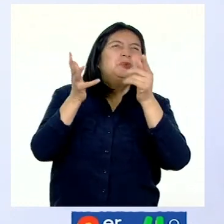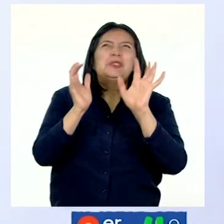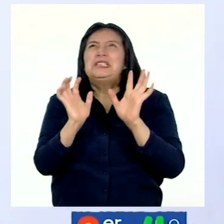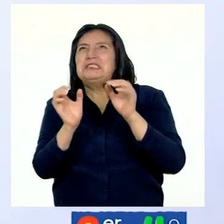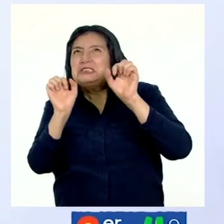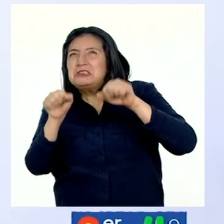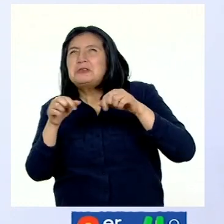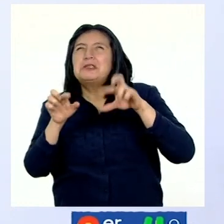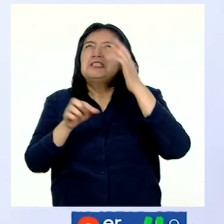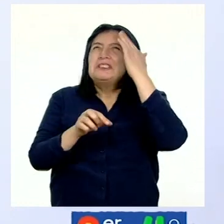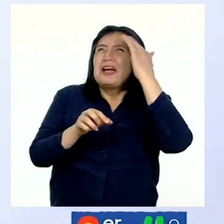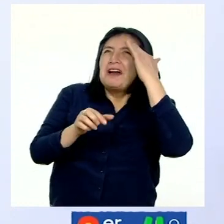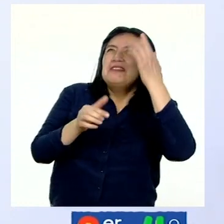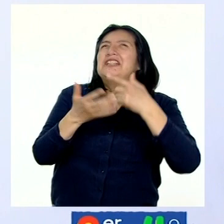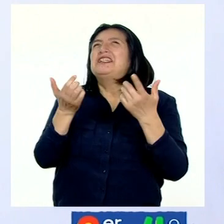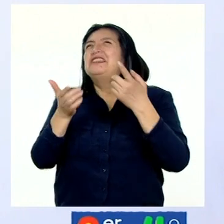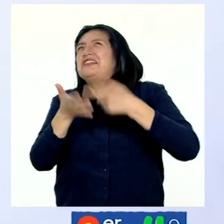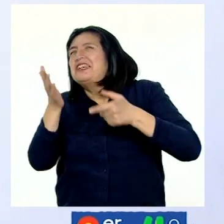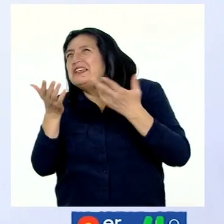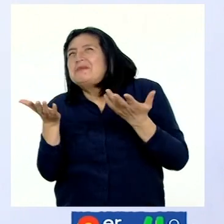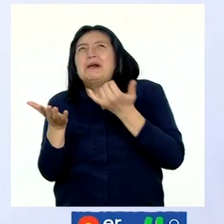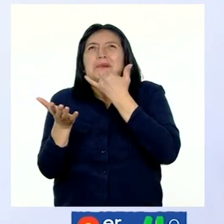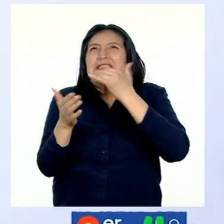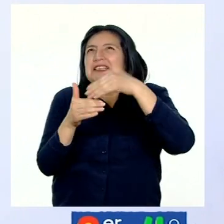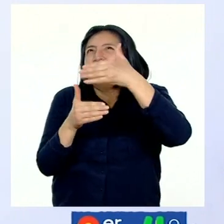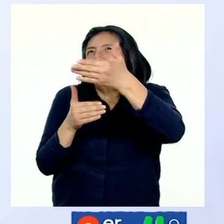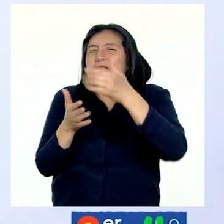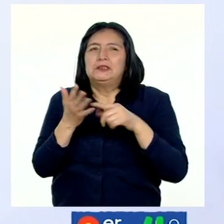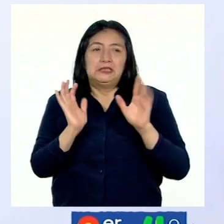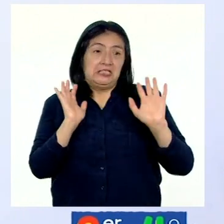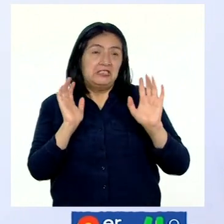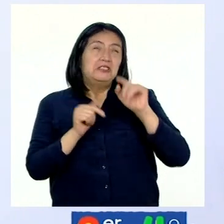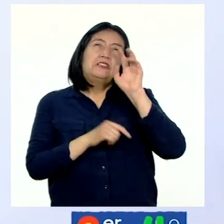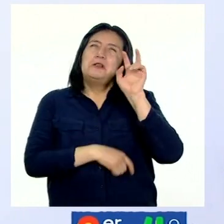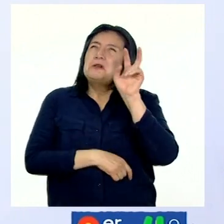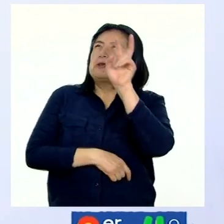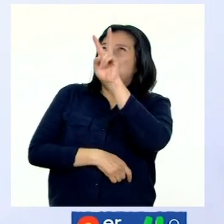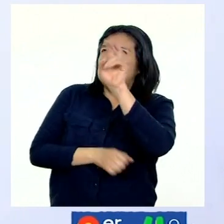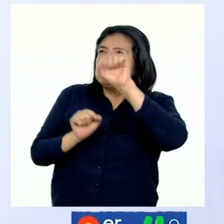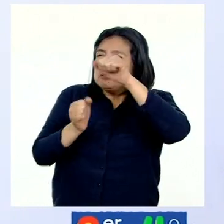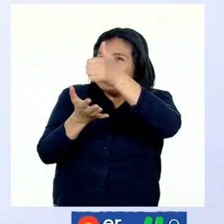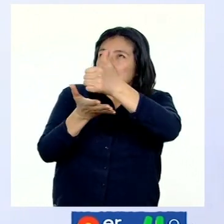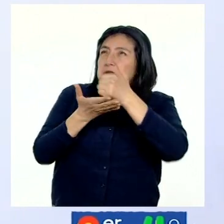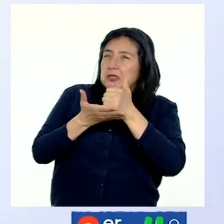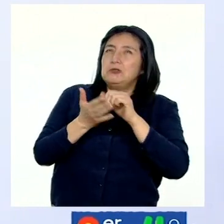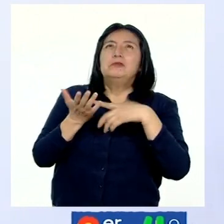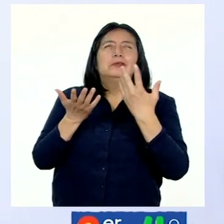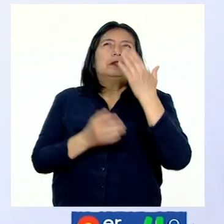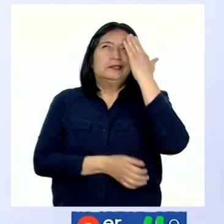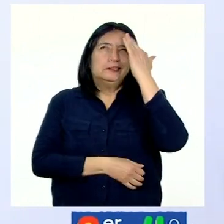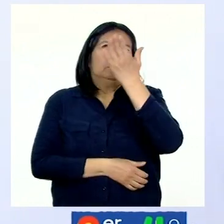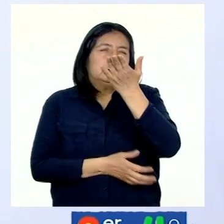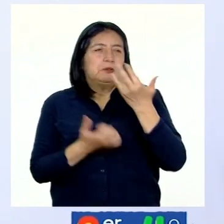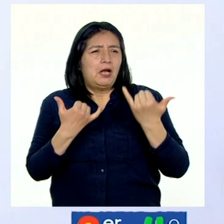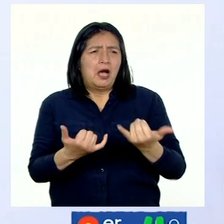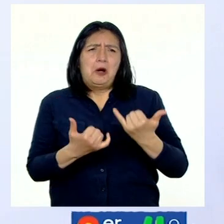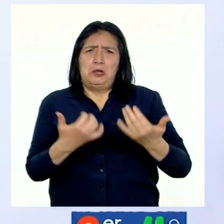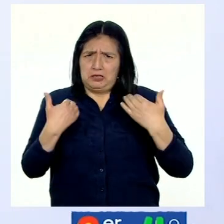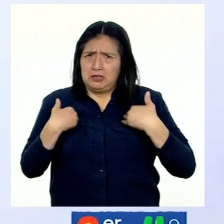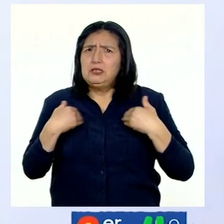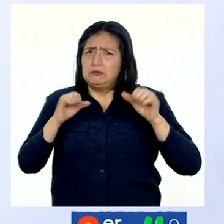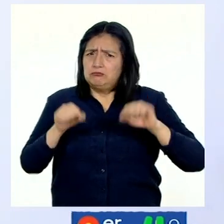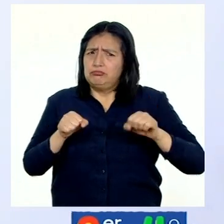permiten conocer y predecir el tiempo. Si bien estas señas y signos nos ayudan muchísimo, hoy en día tenemos